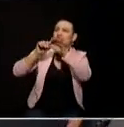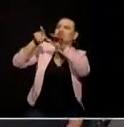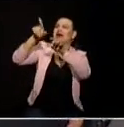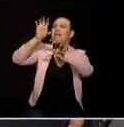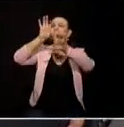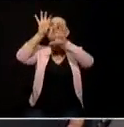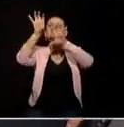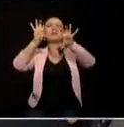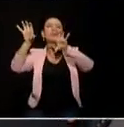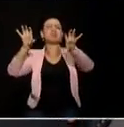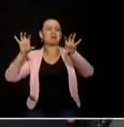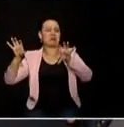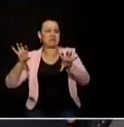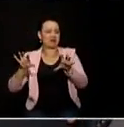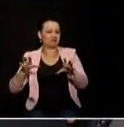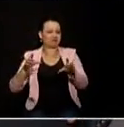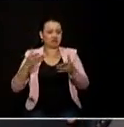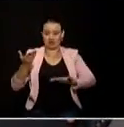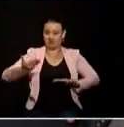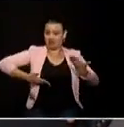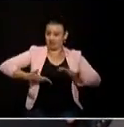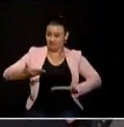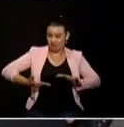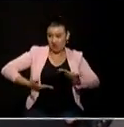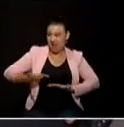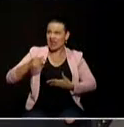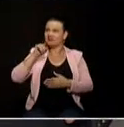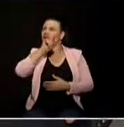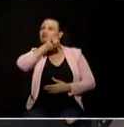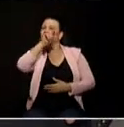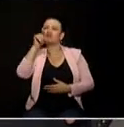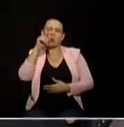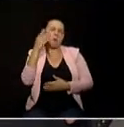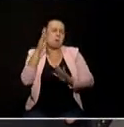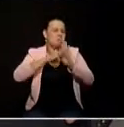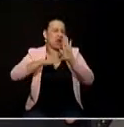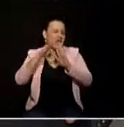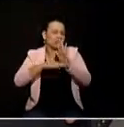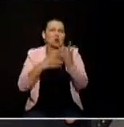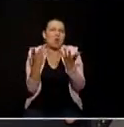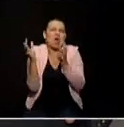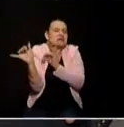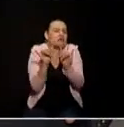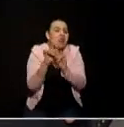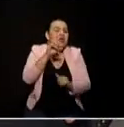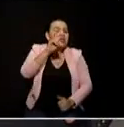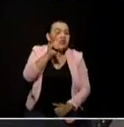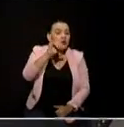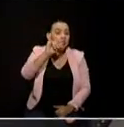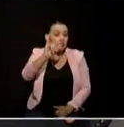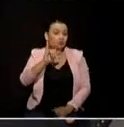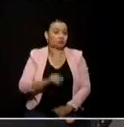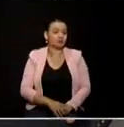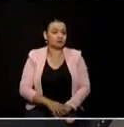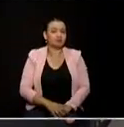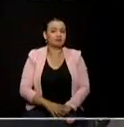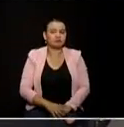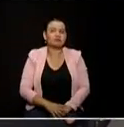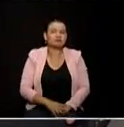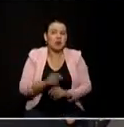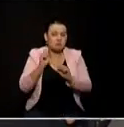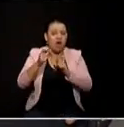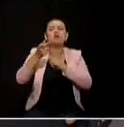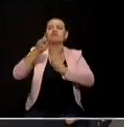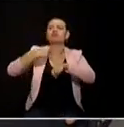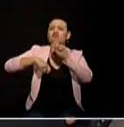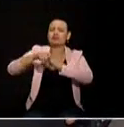supermercados de lo que se denominan los hard discount o de descuento duro en donde la venta está a unos niveles